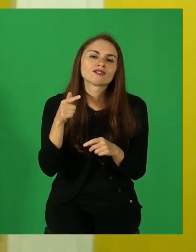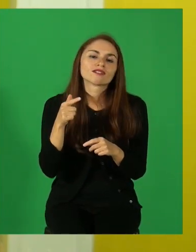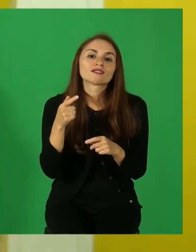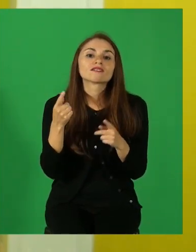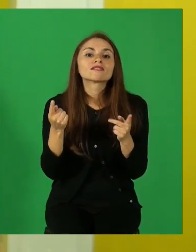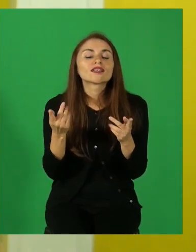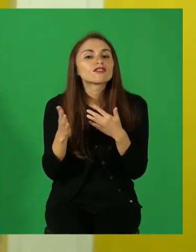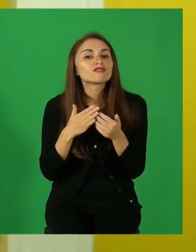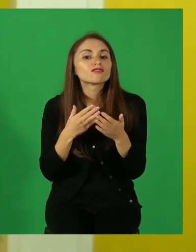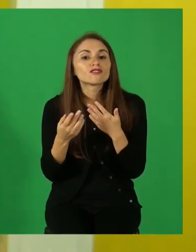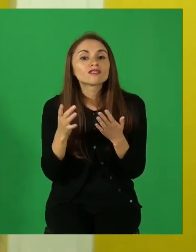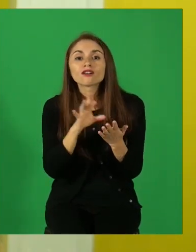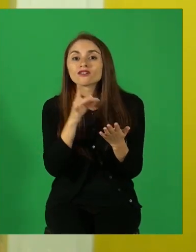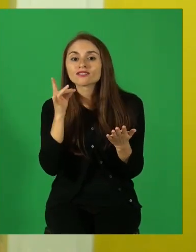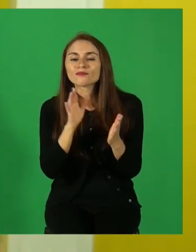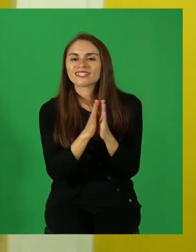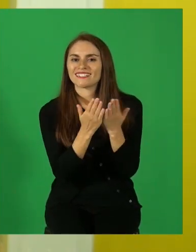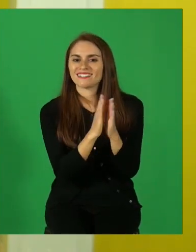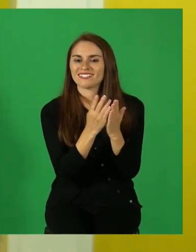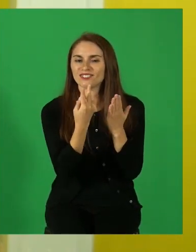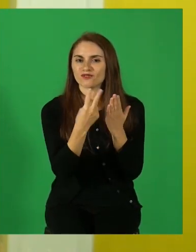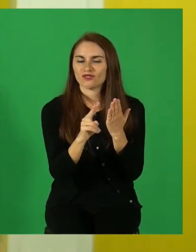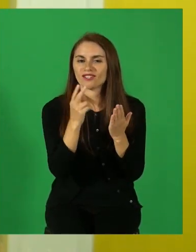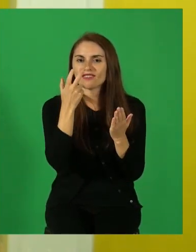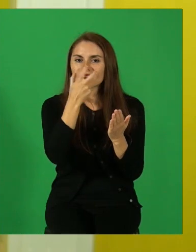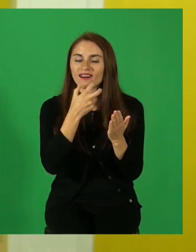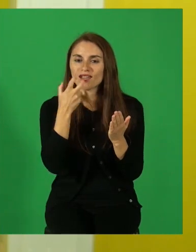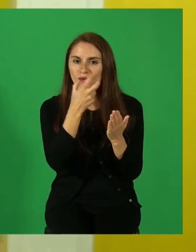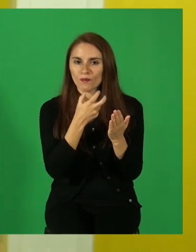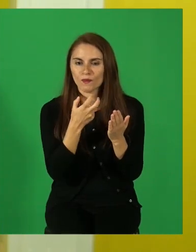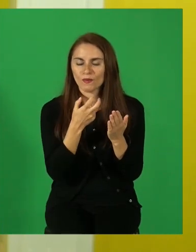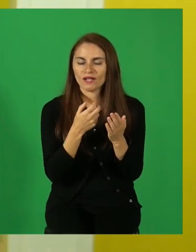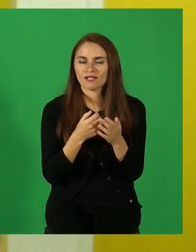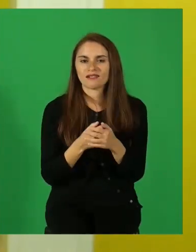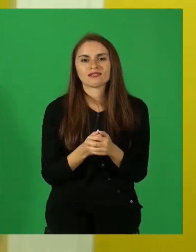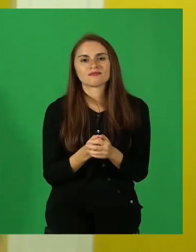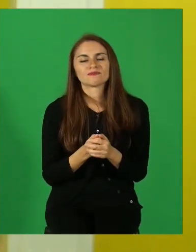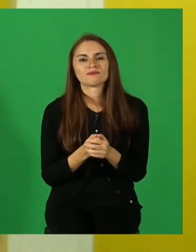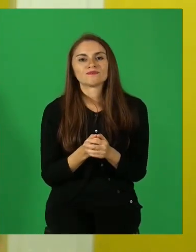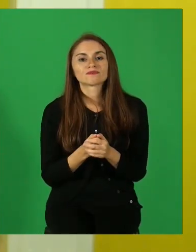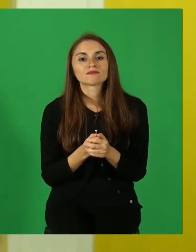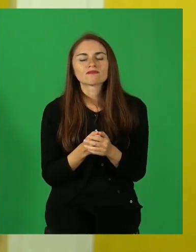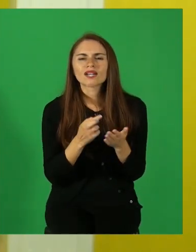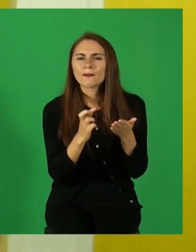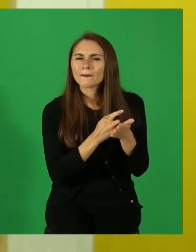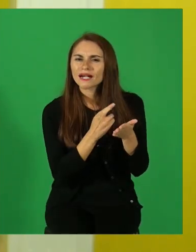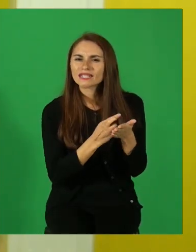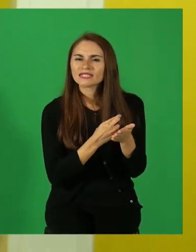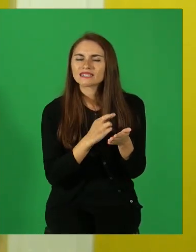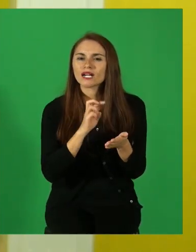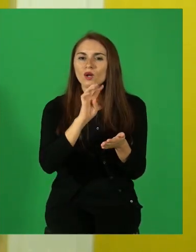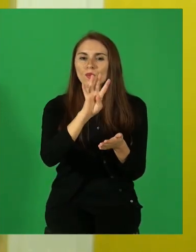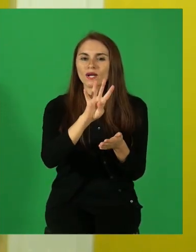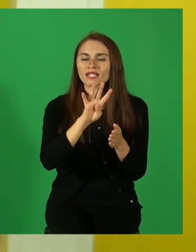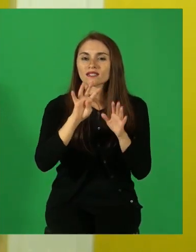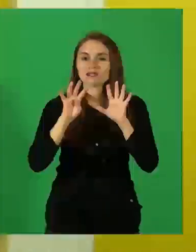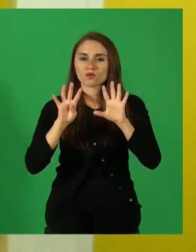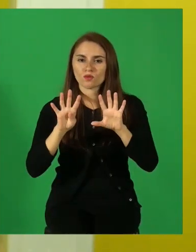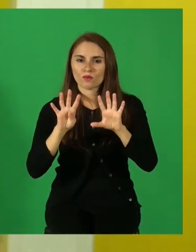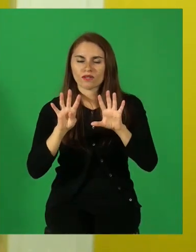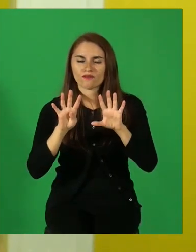se encuentran en su libro de lengua y literatura, perdón, en la página 49.